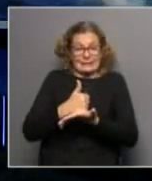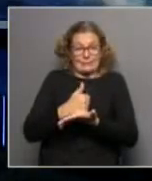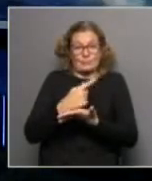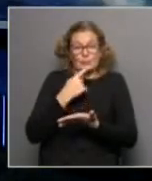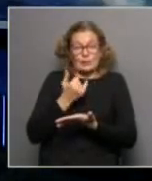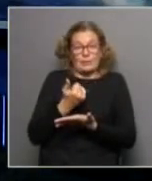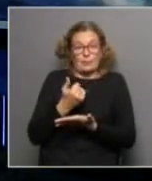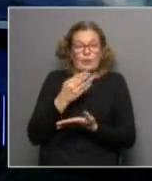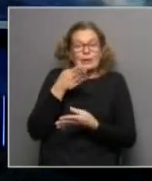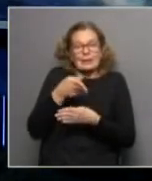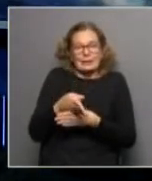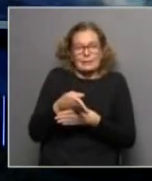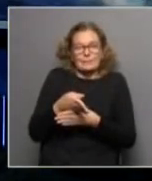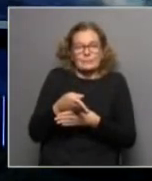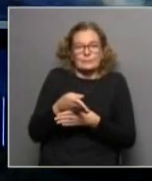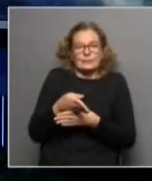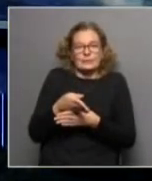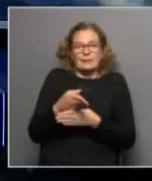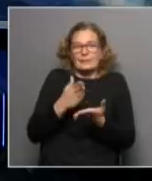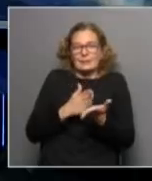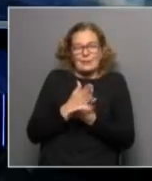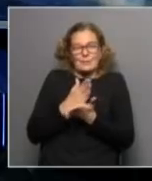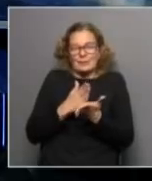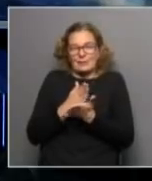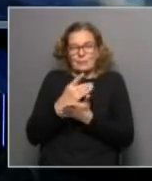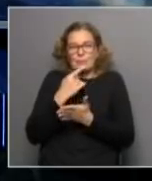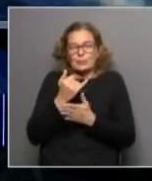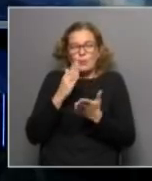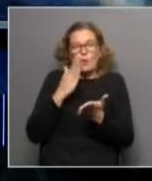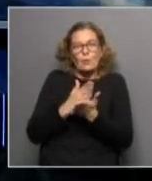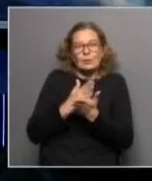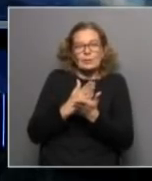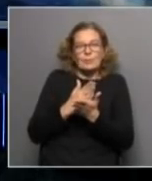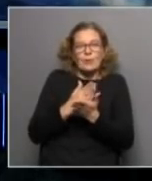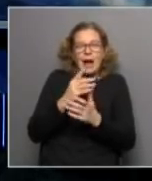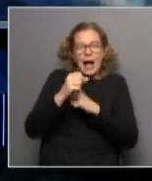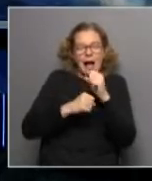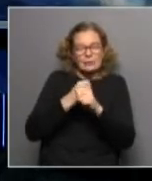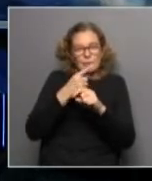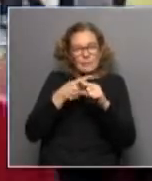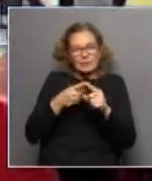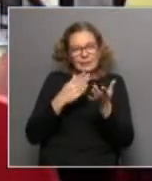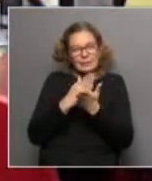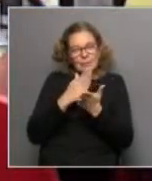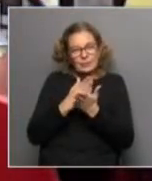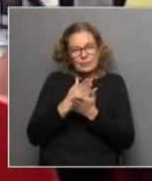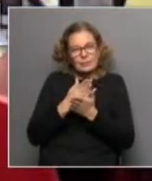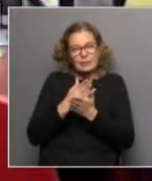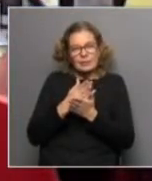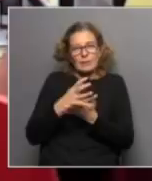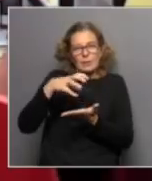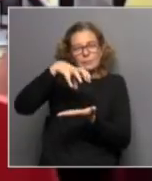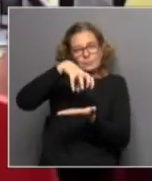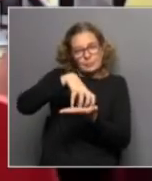en el territorio nosotros hemos en estos últimos año y medio hemos permanecido en nuestra